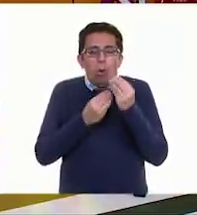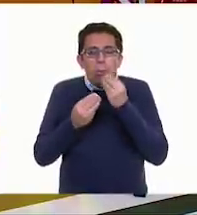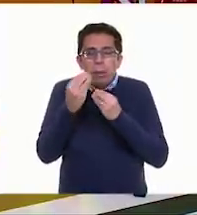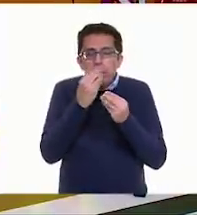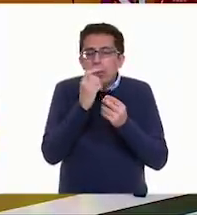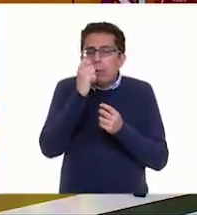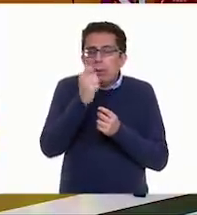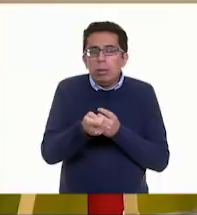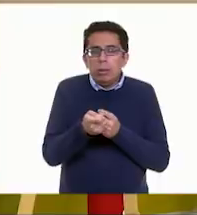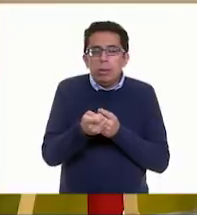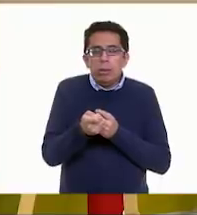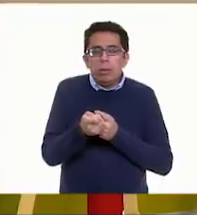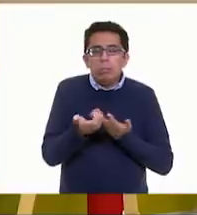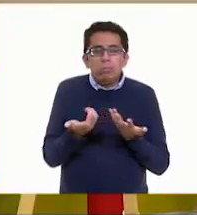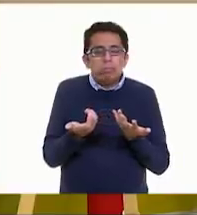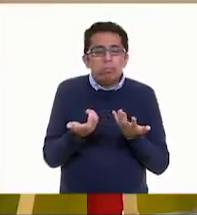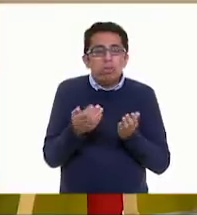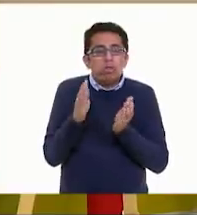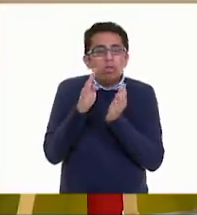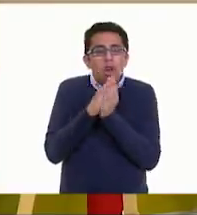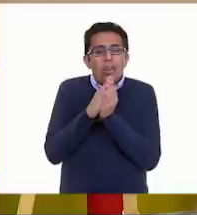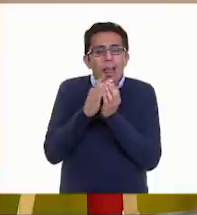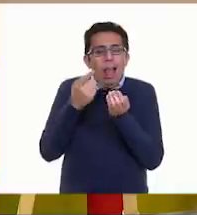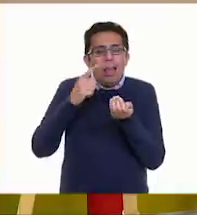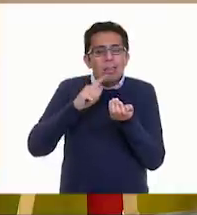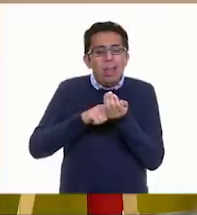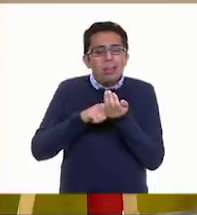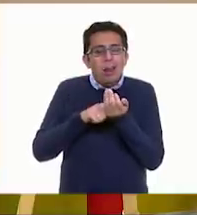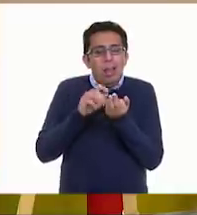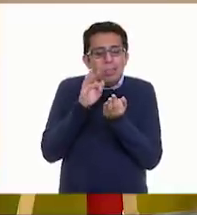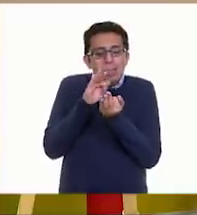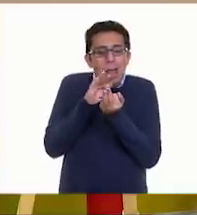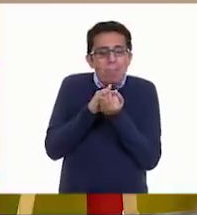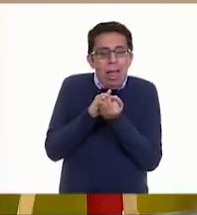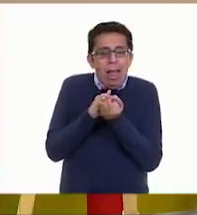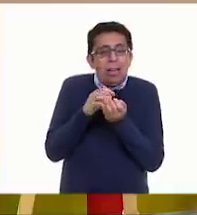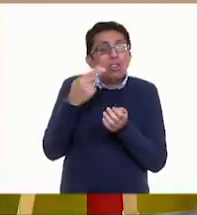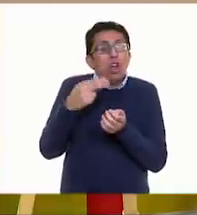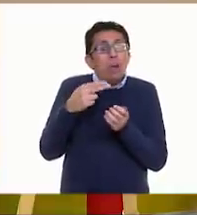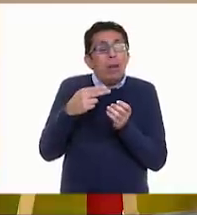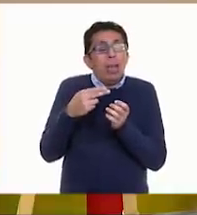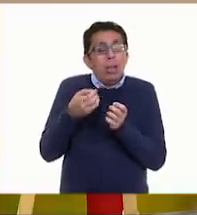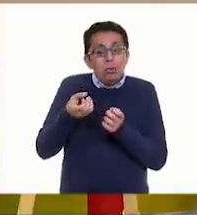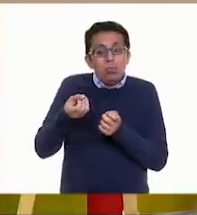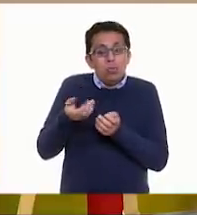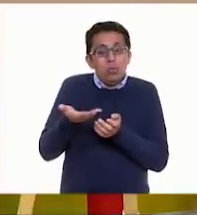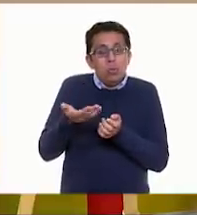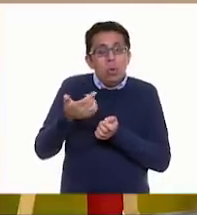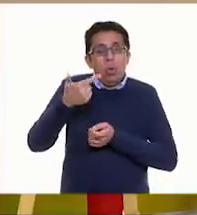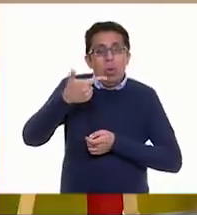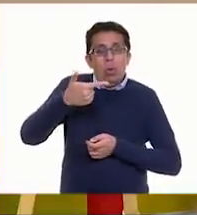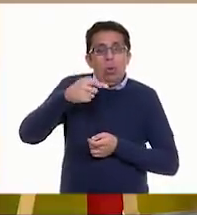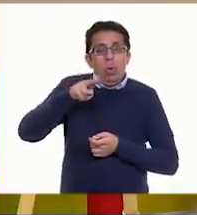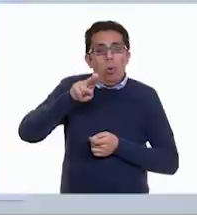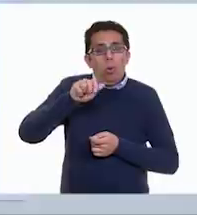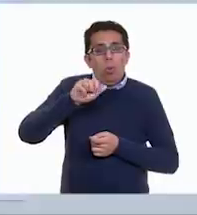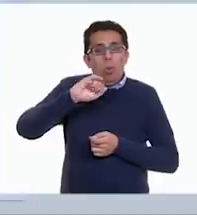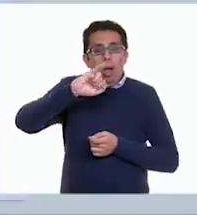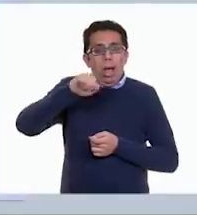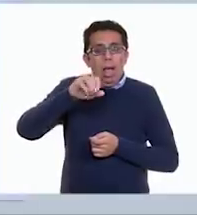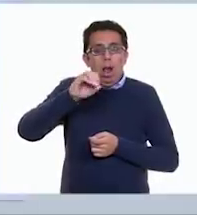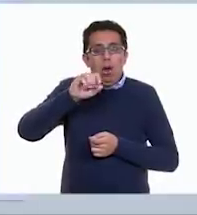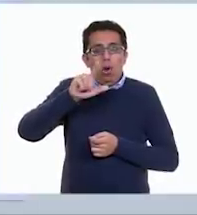Una... ¿Qué es una torta de tamal? Ay, una guajolota, ¿cierto? Exacto. Una guajolota.